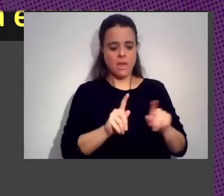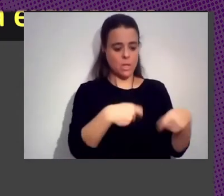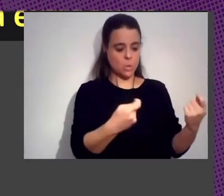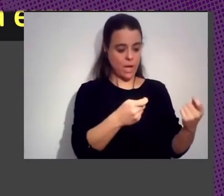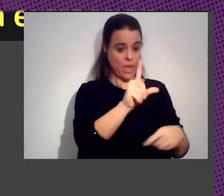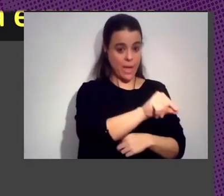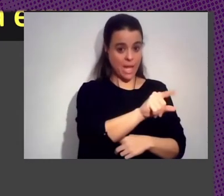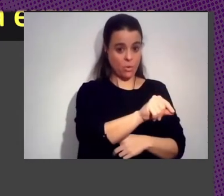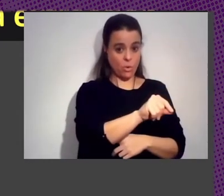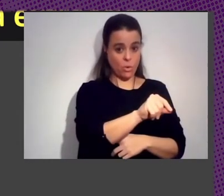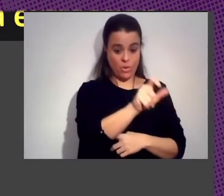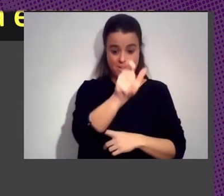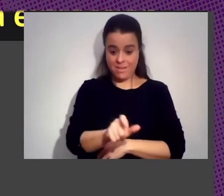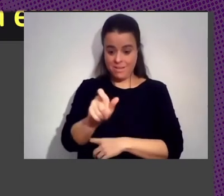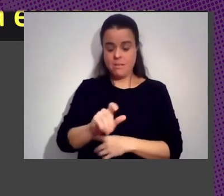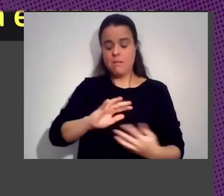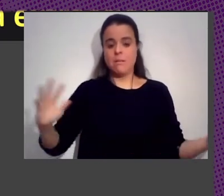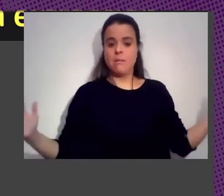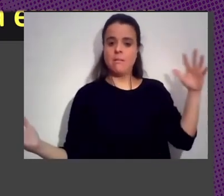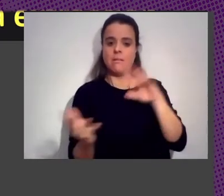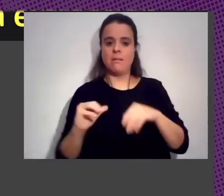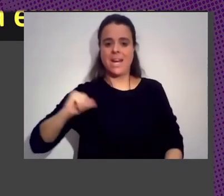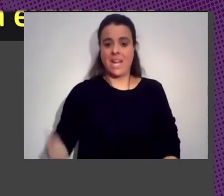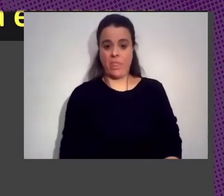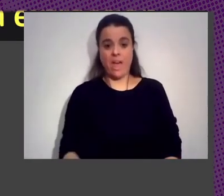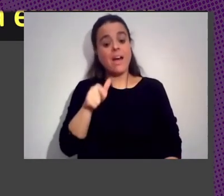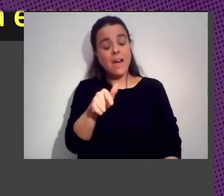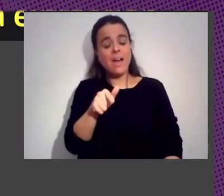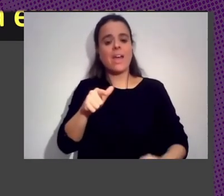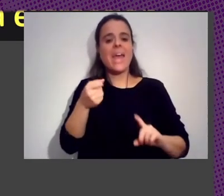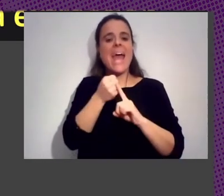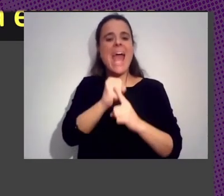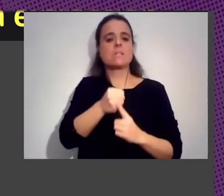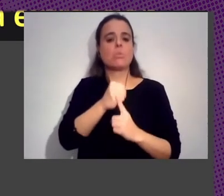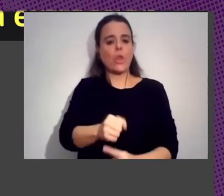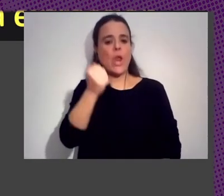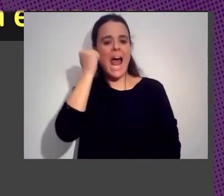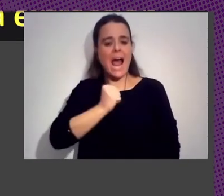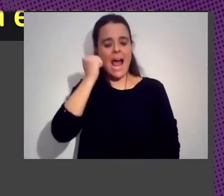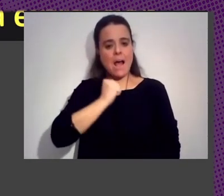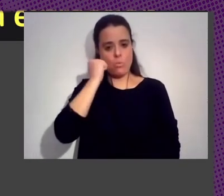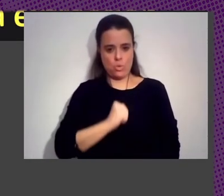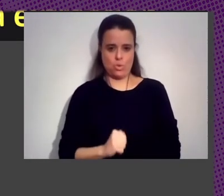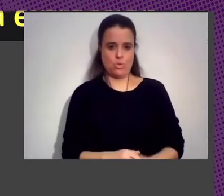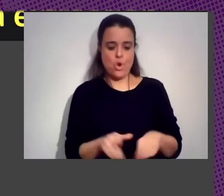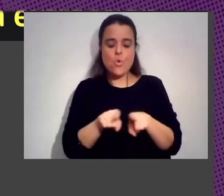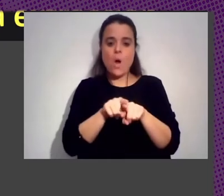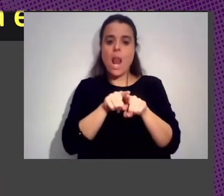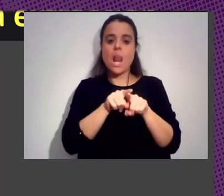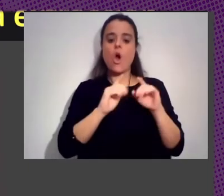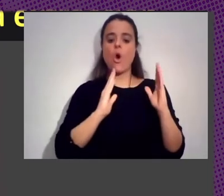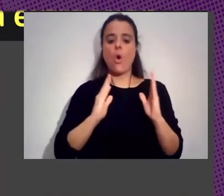Entonces La Explotación Y El Abuso Se Enmarcan Así Como Orden Y Progreso El Colonialismo Se Ve